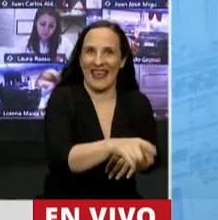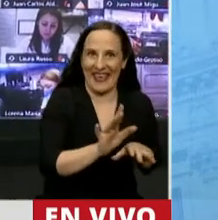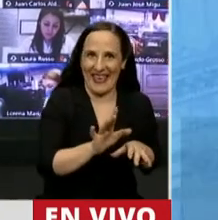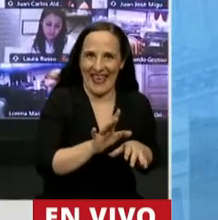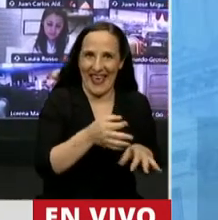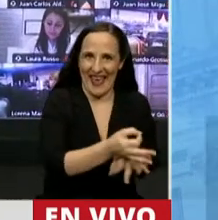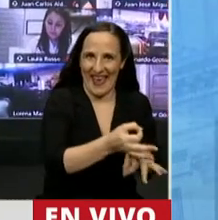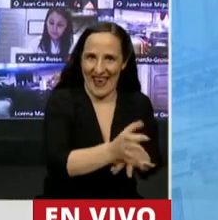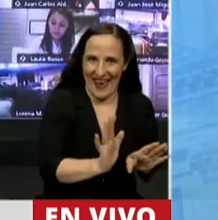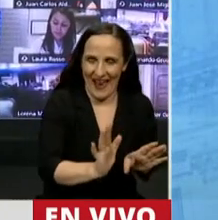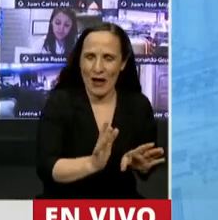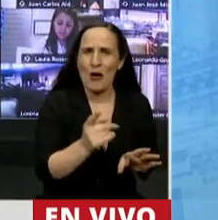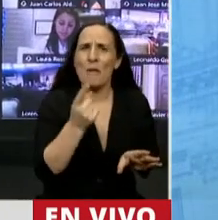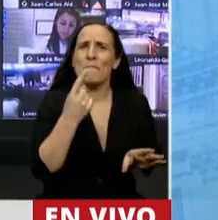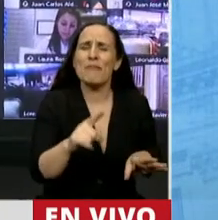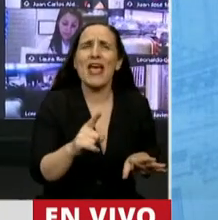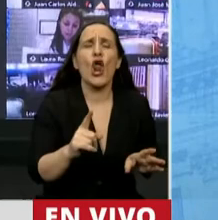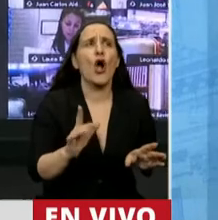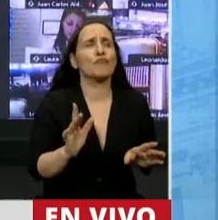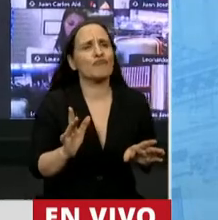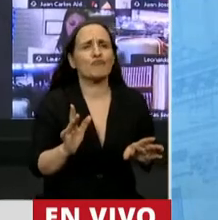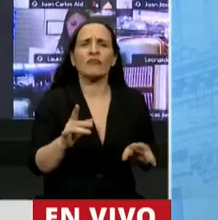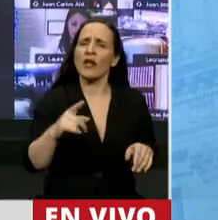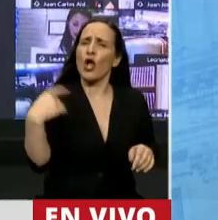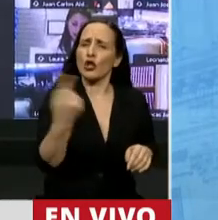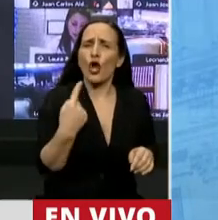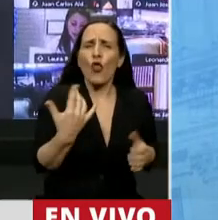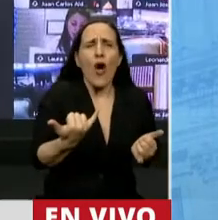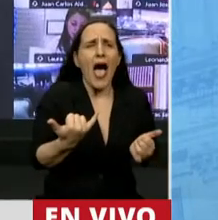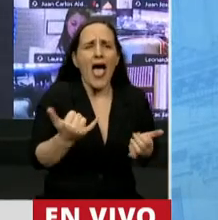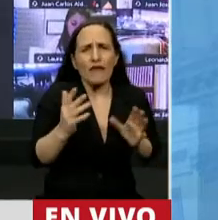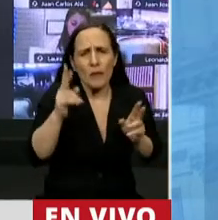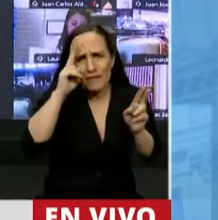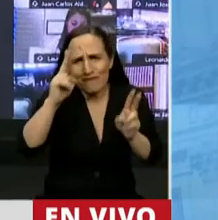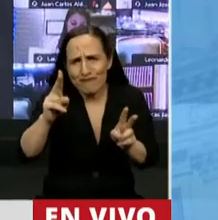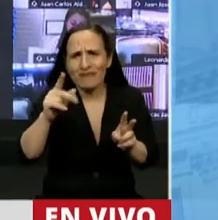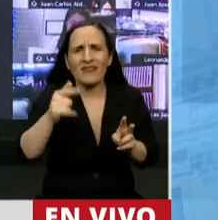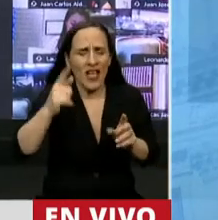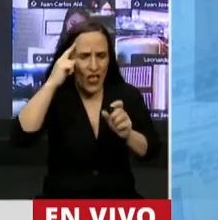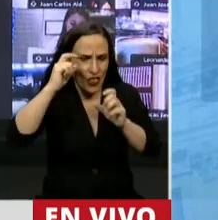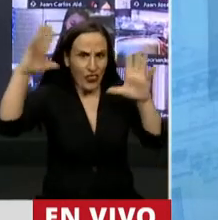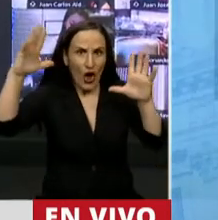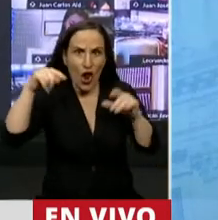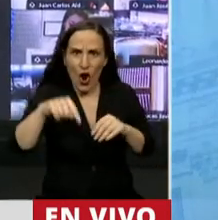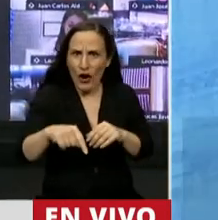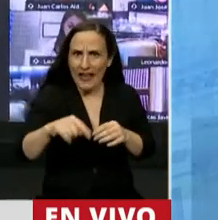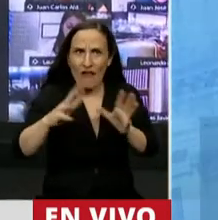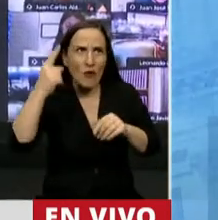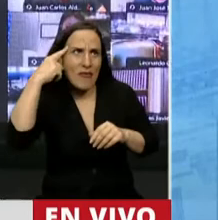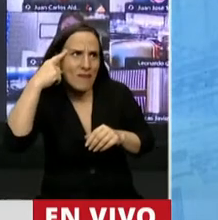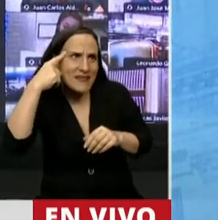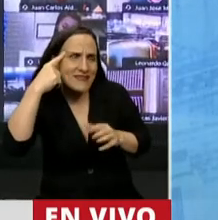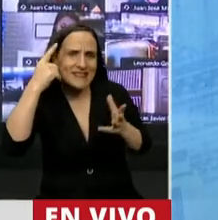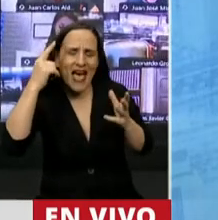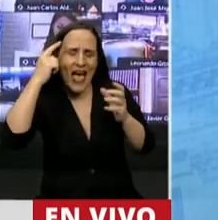no en el sentido que, por supuesto, todos respetamos de quien tiene una ideología, bueno,